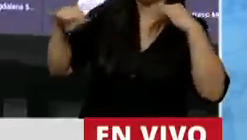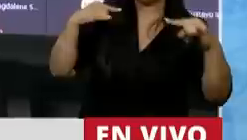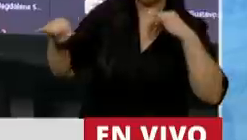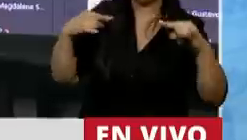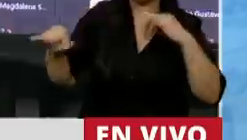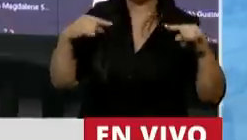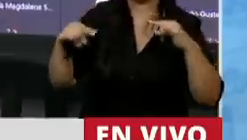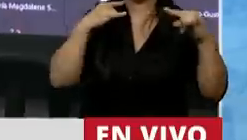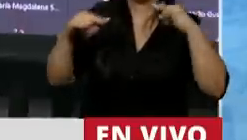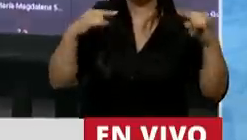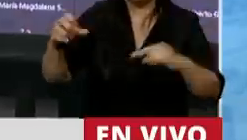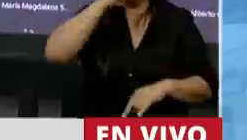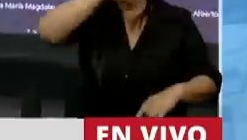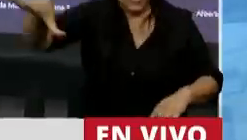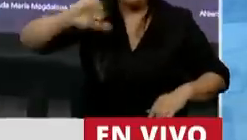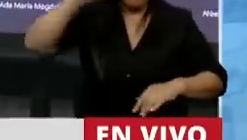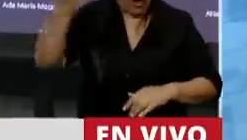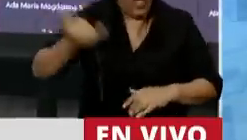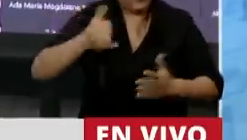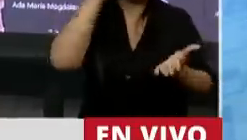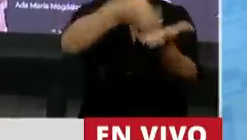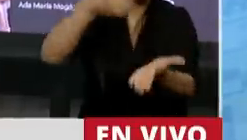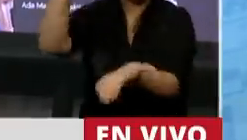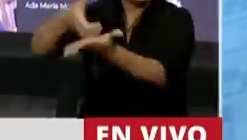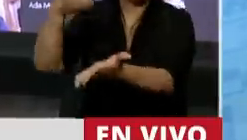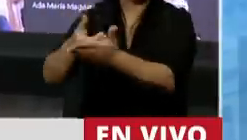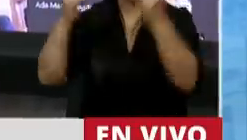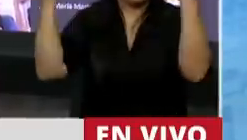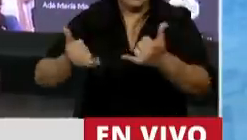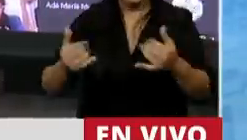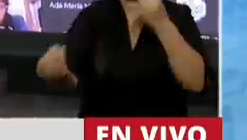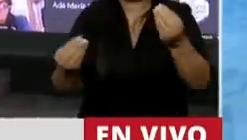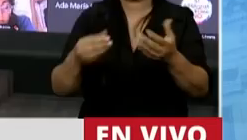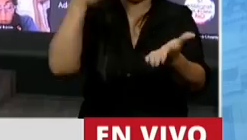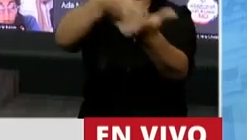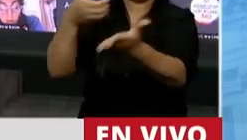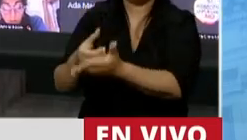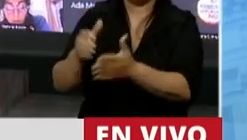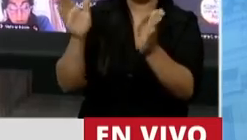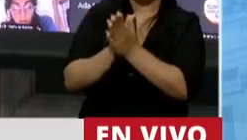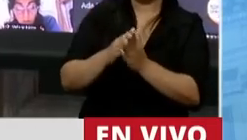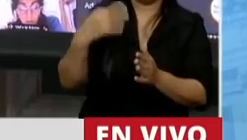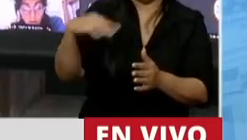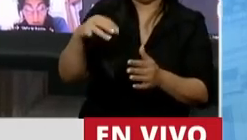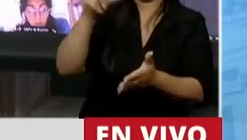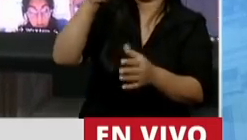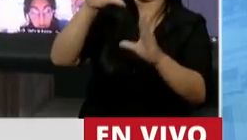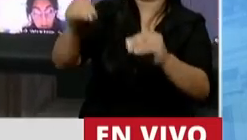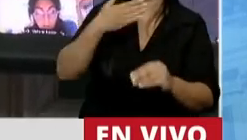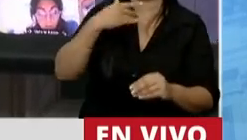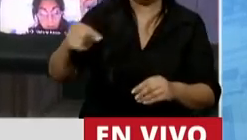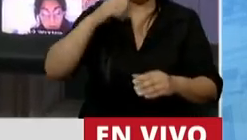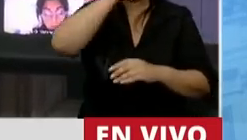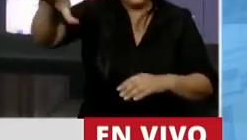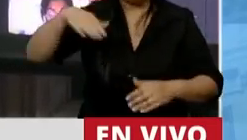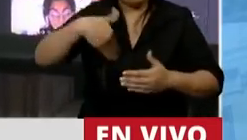Presidente, está invirtiendo. ¿Saben por qué está invirtiendo el campo, Presidente? Para cortarle el micrófono. está invirtiendo y